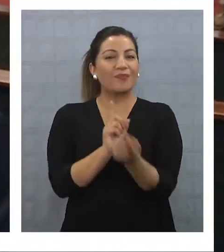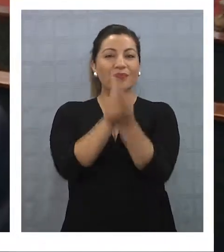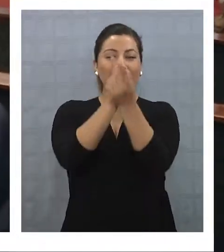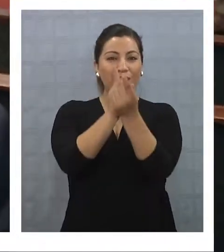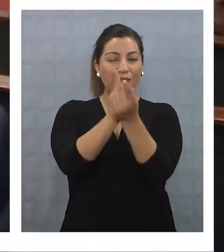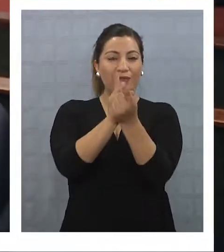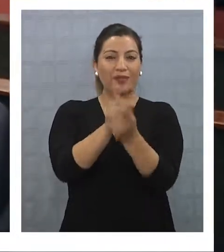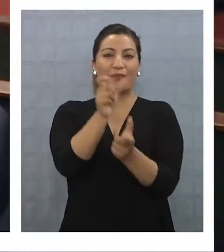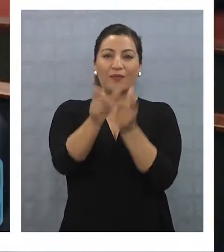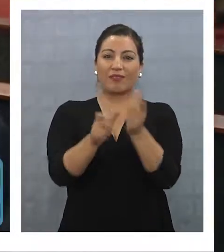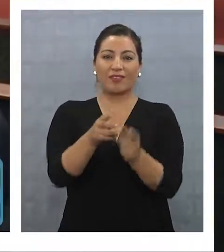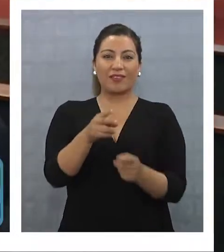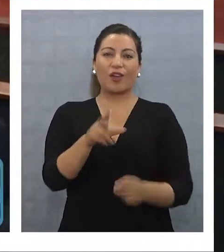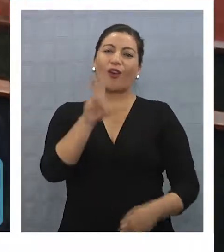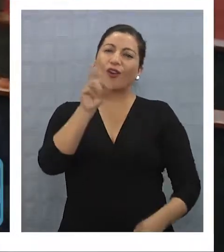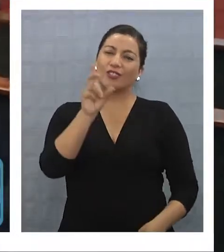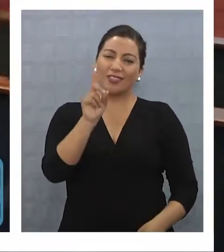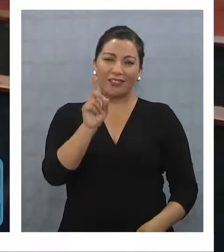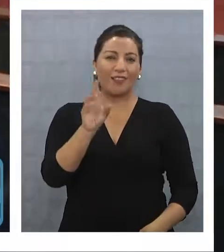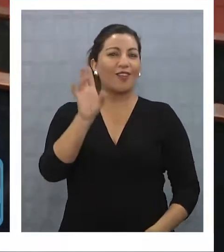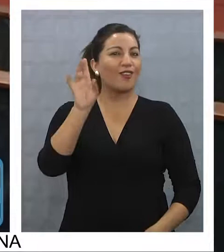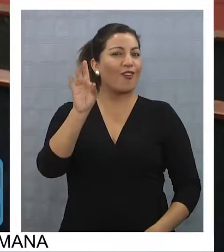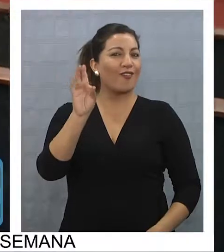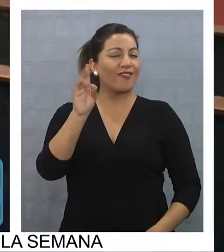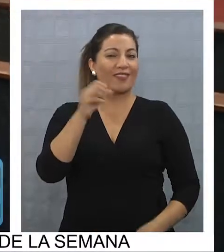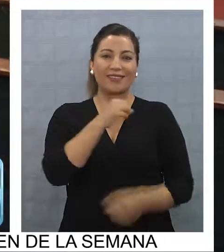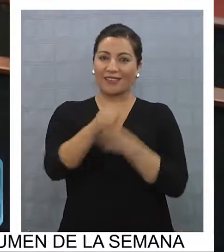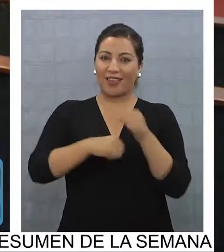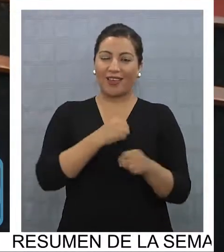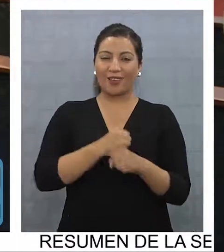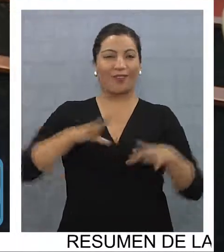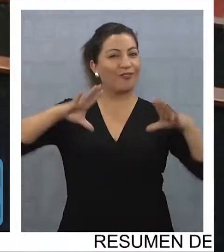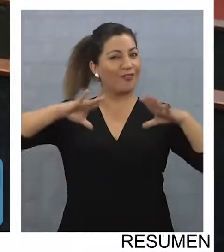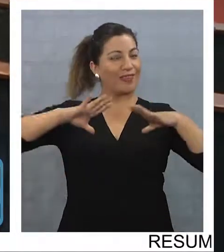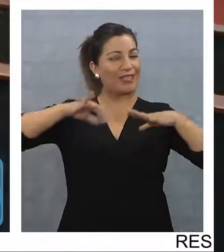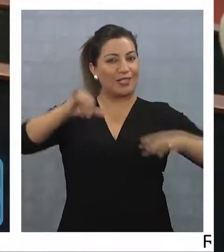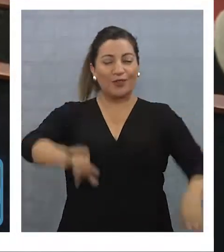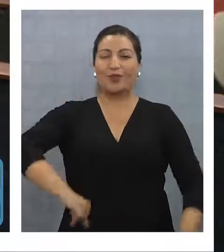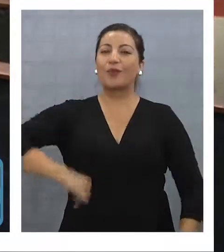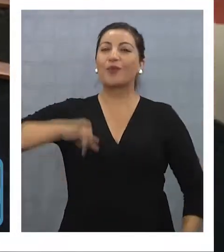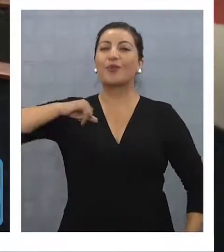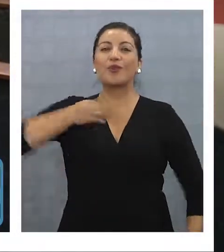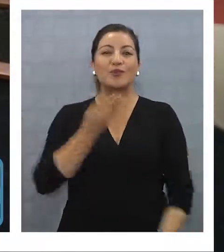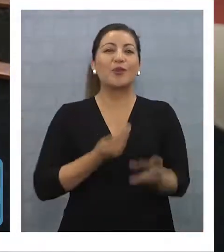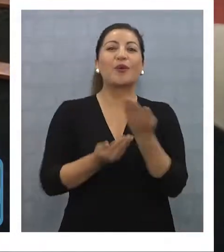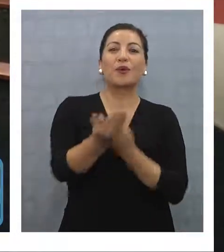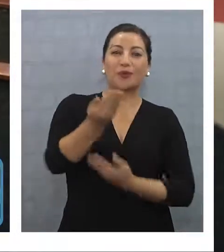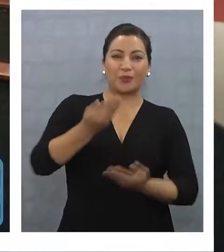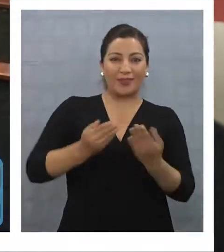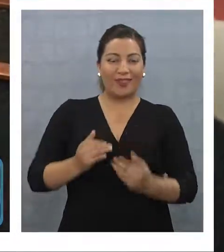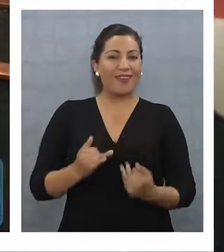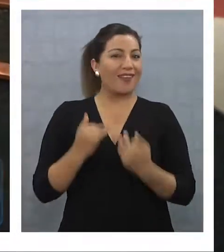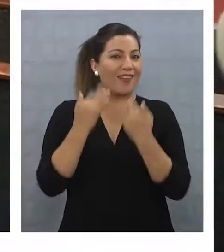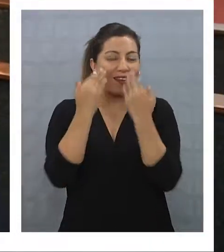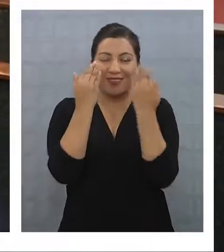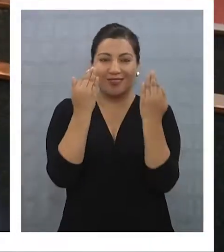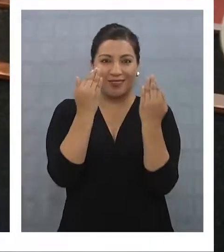personas ya con 80, 90 años felices, orgullosos, de compartir con nosotros es una alegría que no